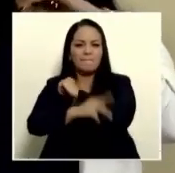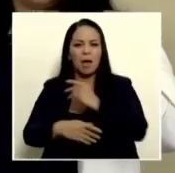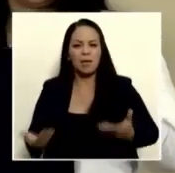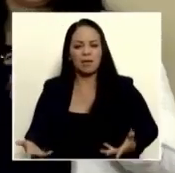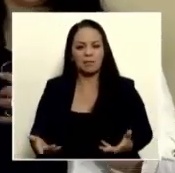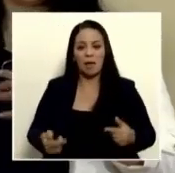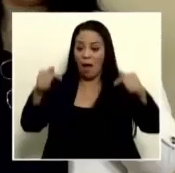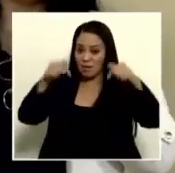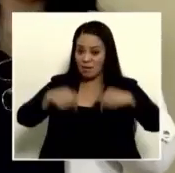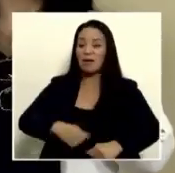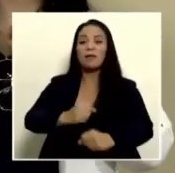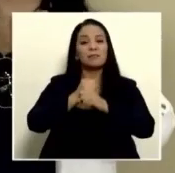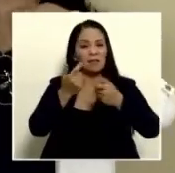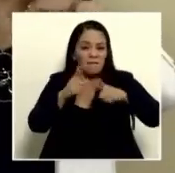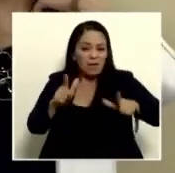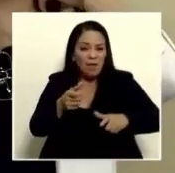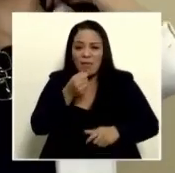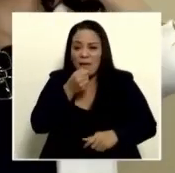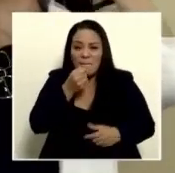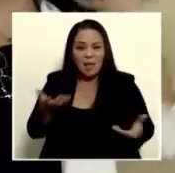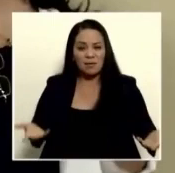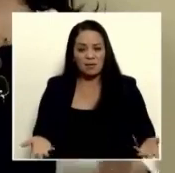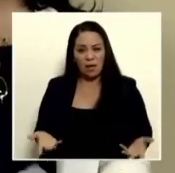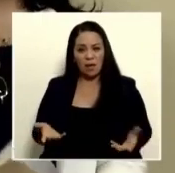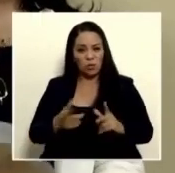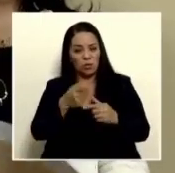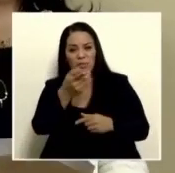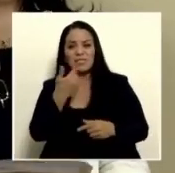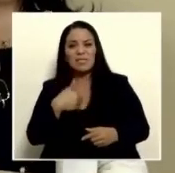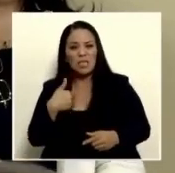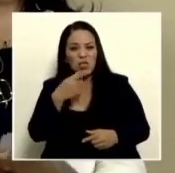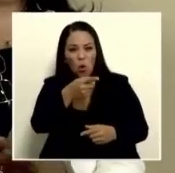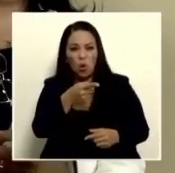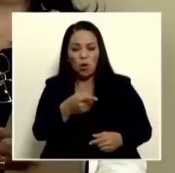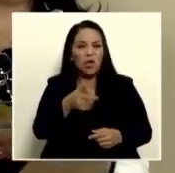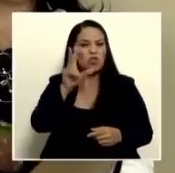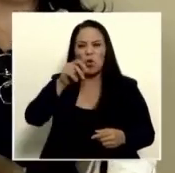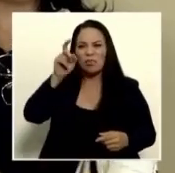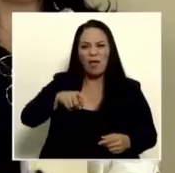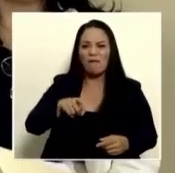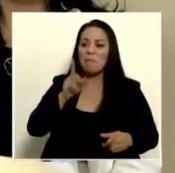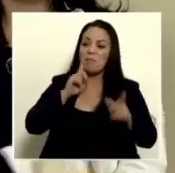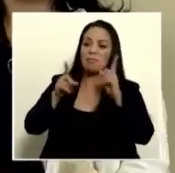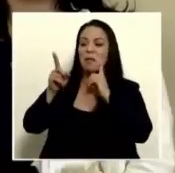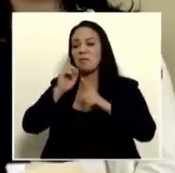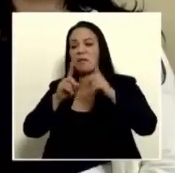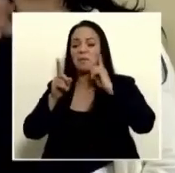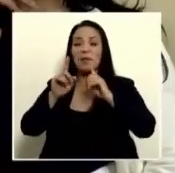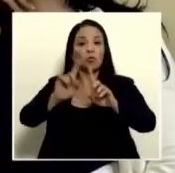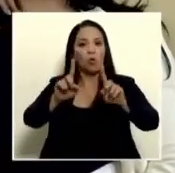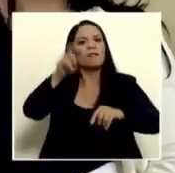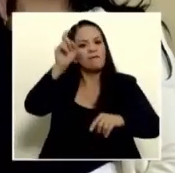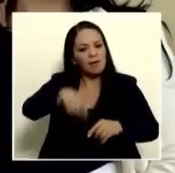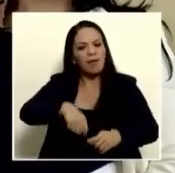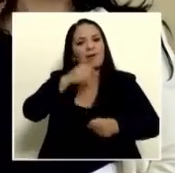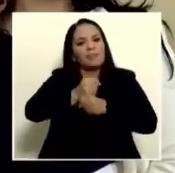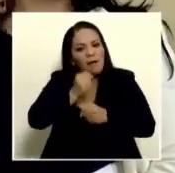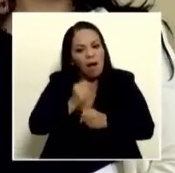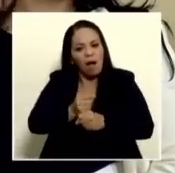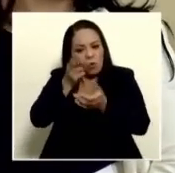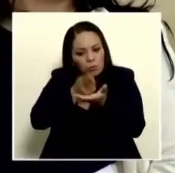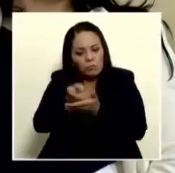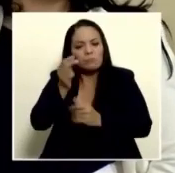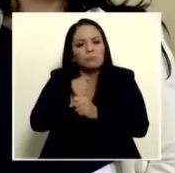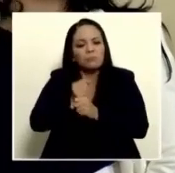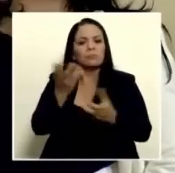garantizada fue ponerse a trabajar duro y honestamente para preparar un